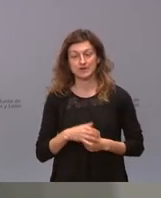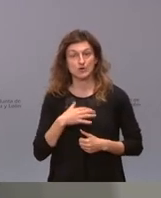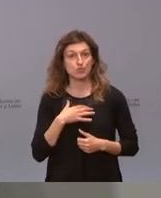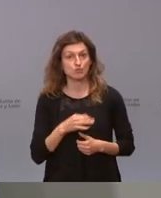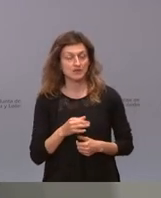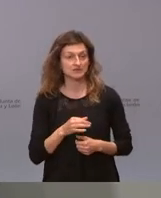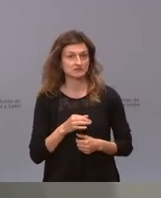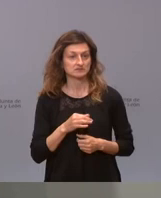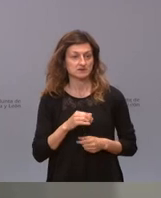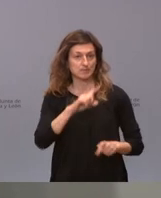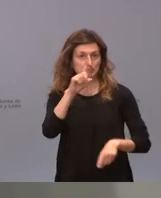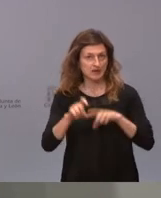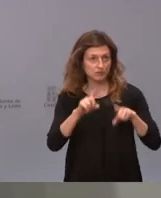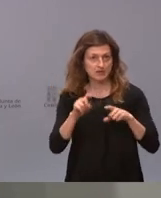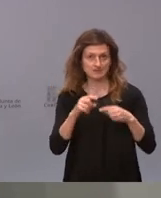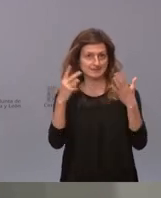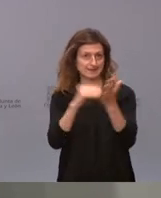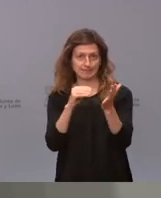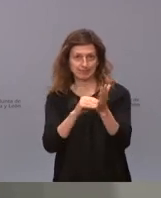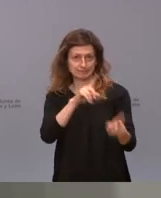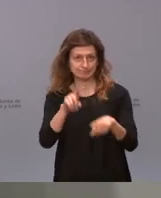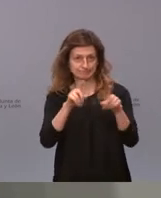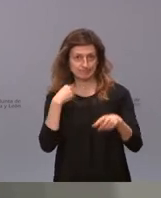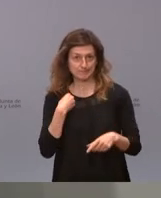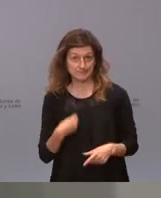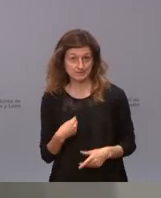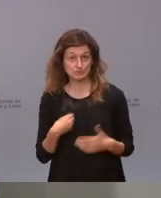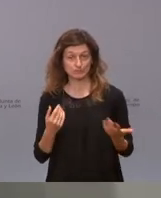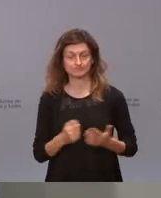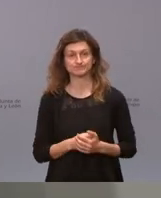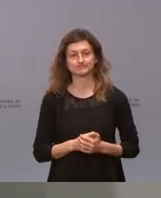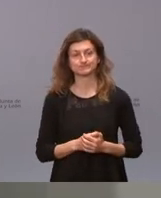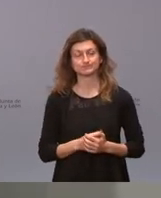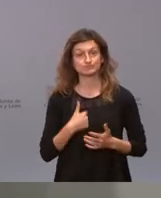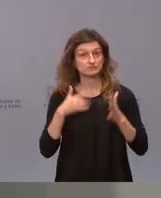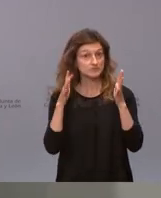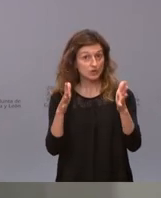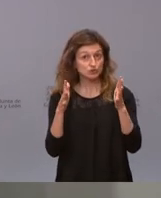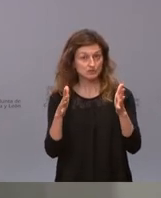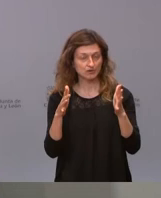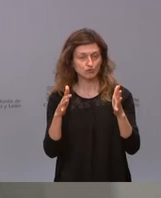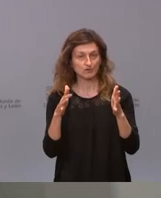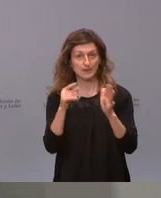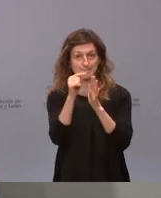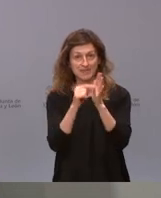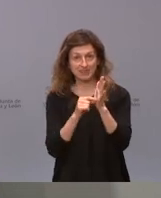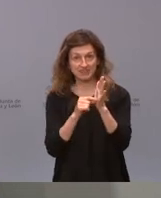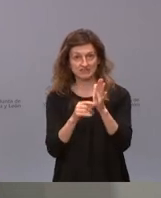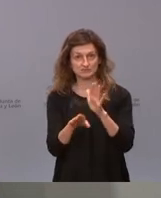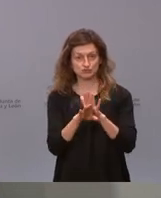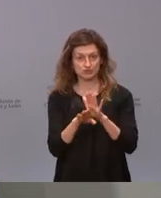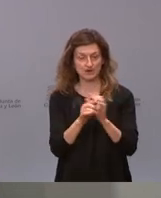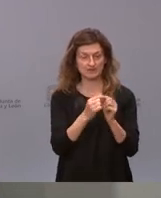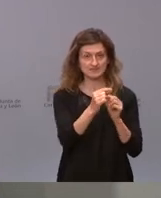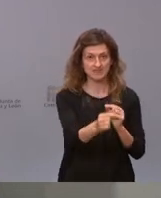lo mismo otras siete veces ¿qué es nuestro consejo? nuestro consejo es mantenga las medidas mantenga la distancia